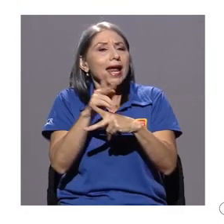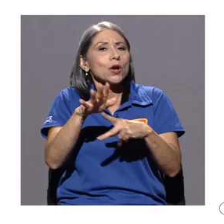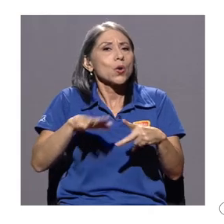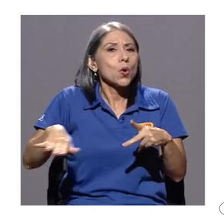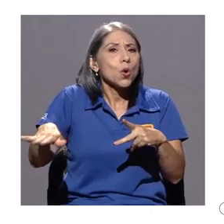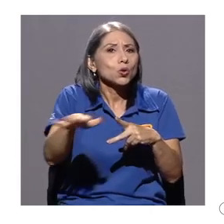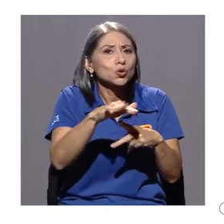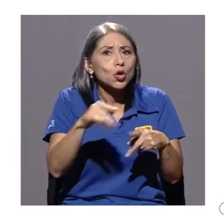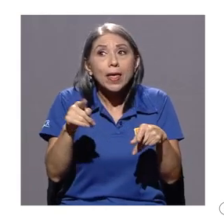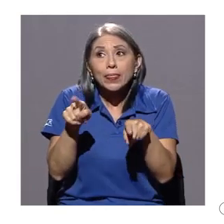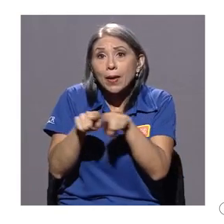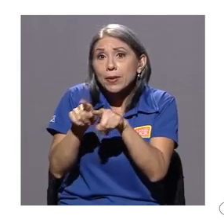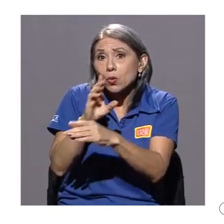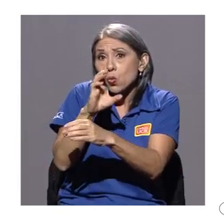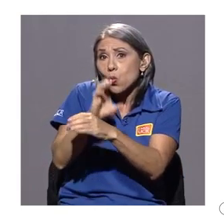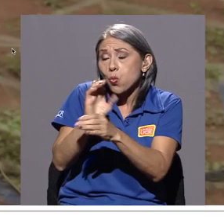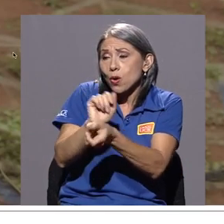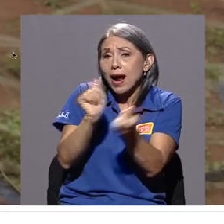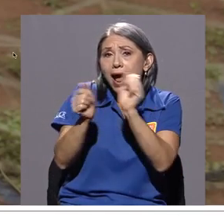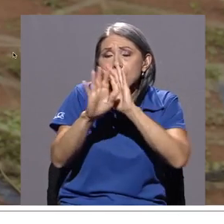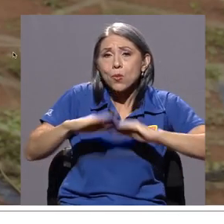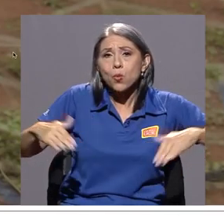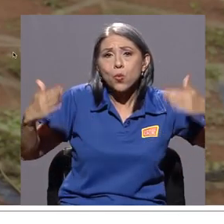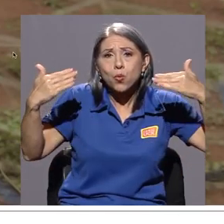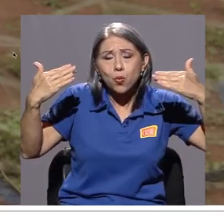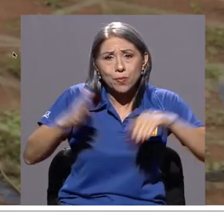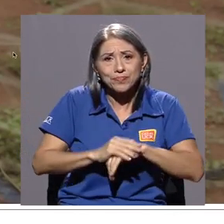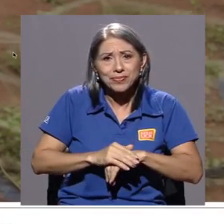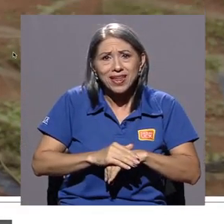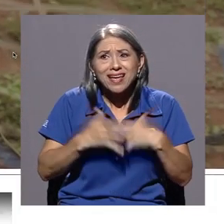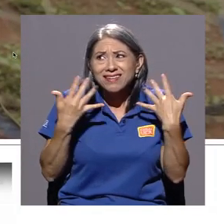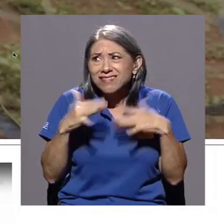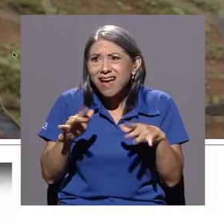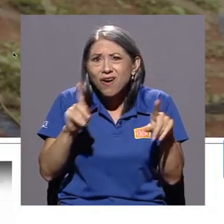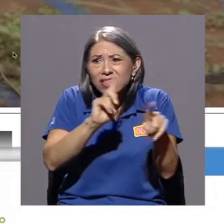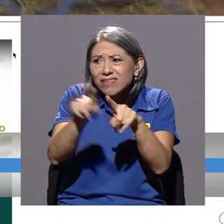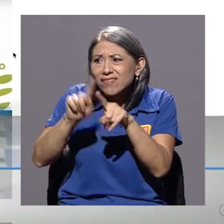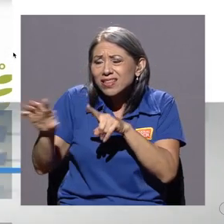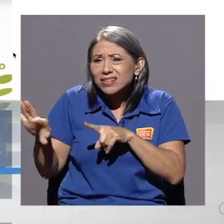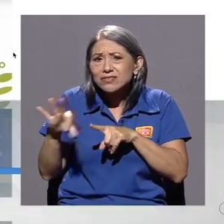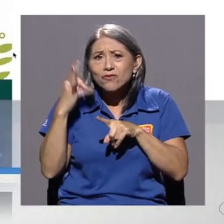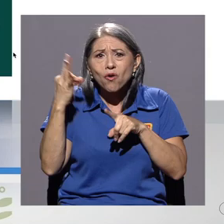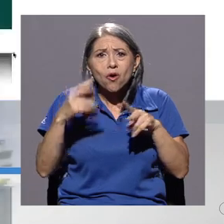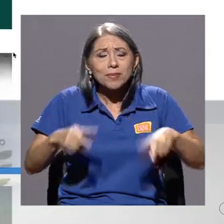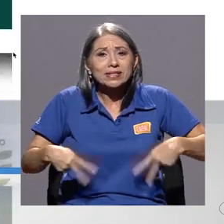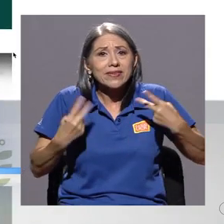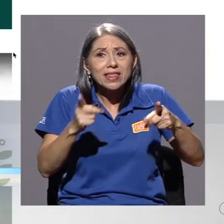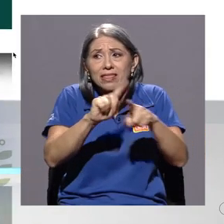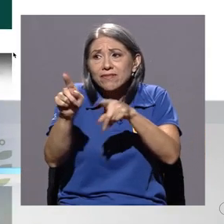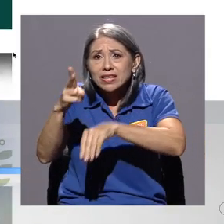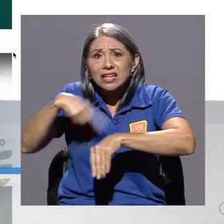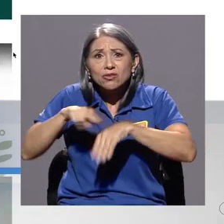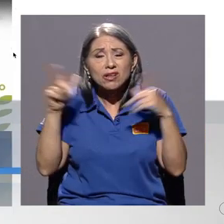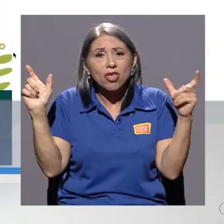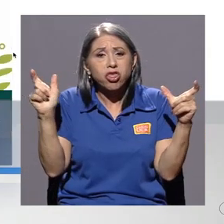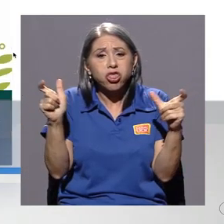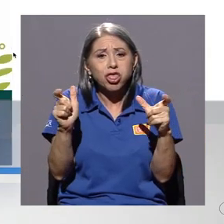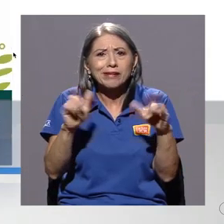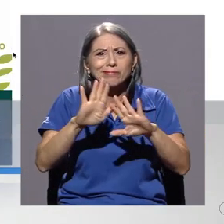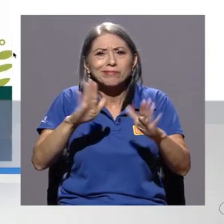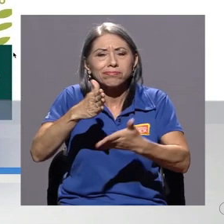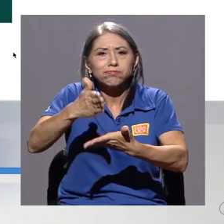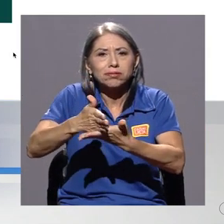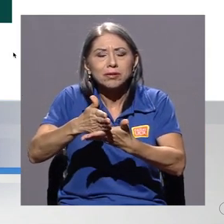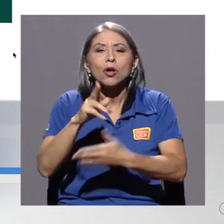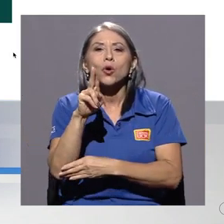contrarrestar el cambio climático y detener la pérdida de la biodiversidad y degradación de los ecosistemas. Es por ello que la